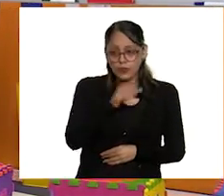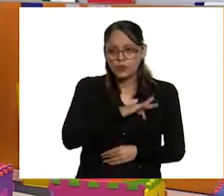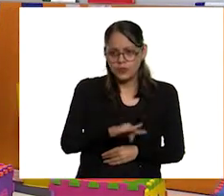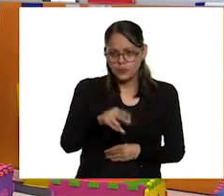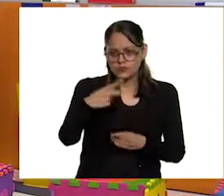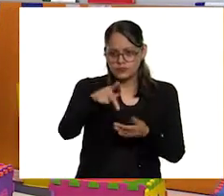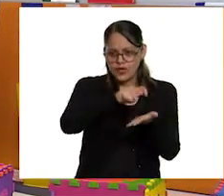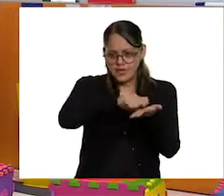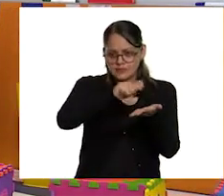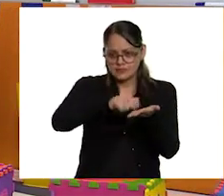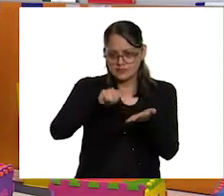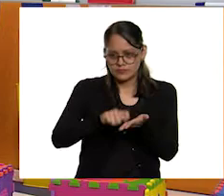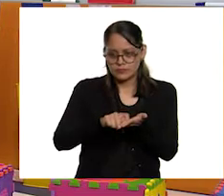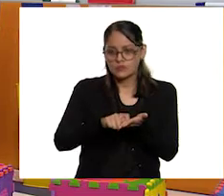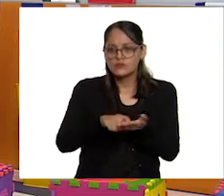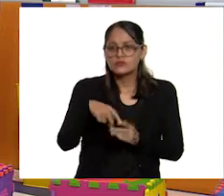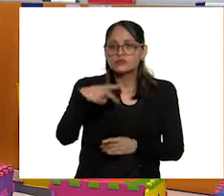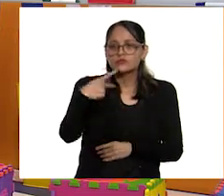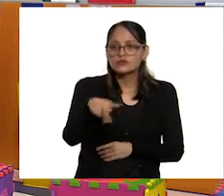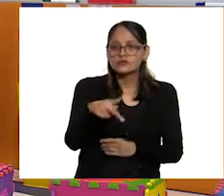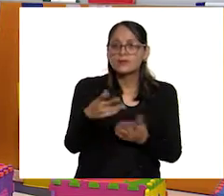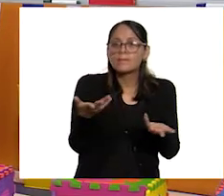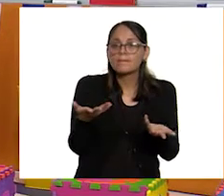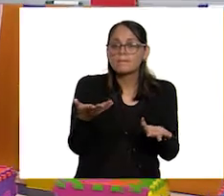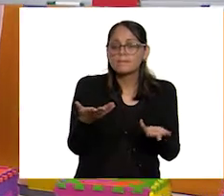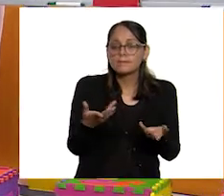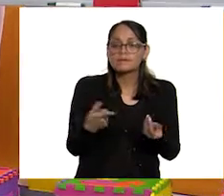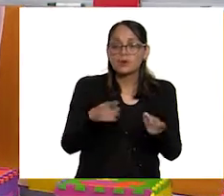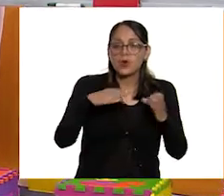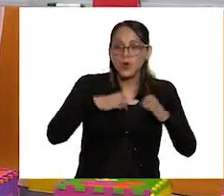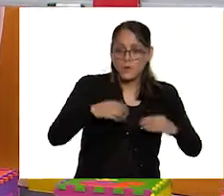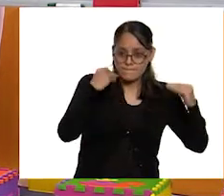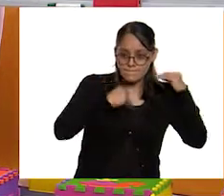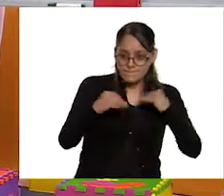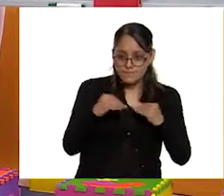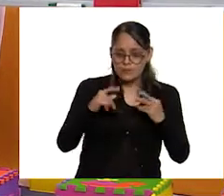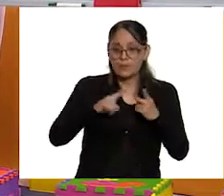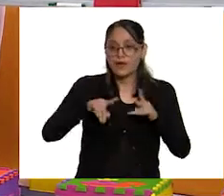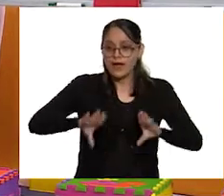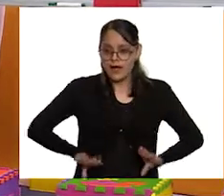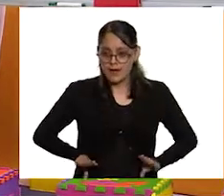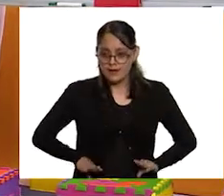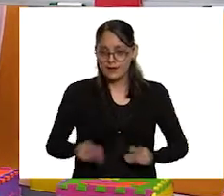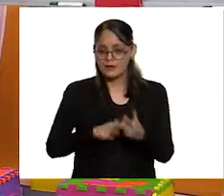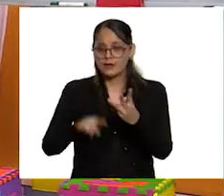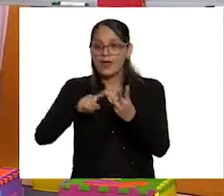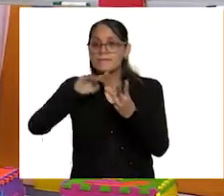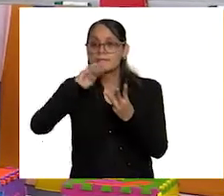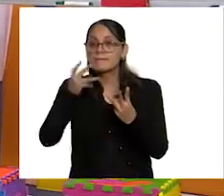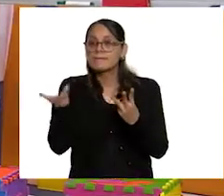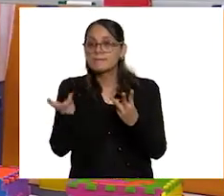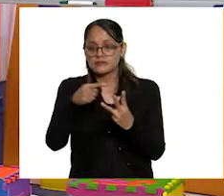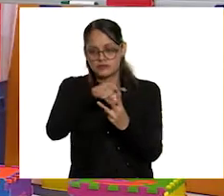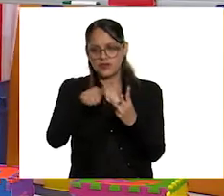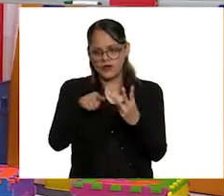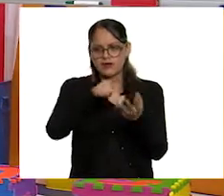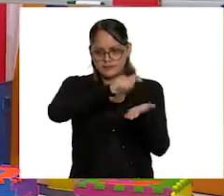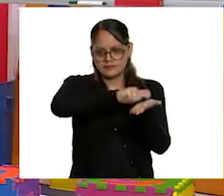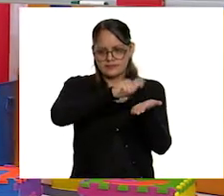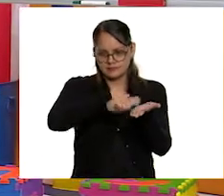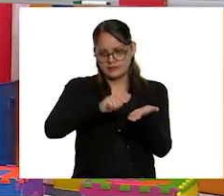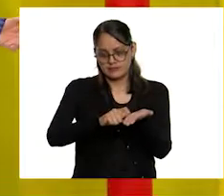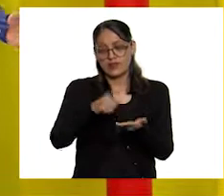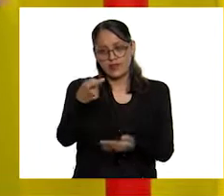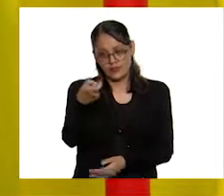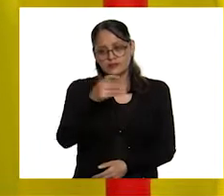escribir las características físicas de personalidad y lo que hace su mamá. Ese es un